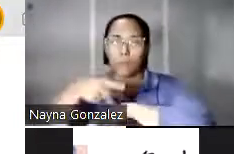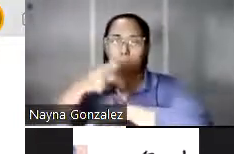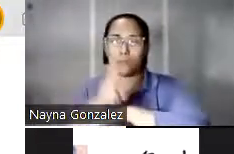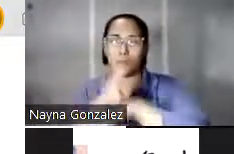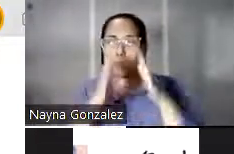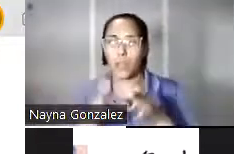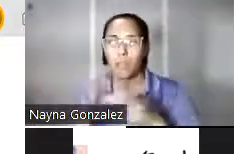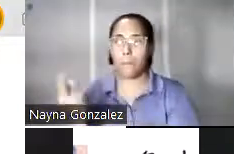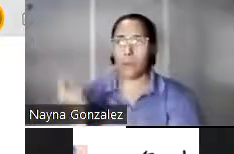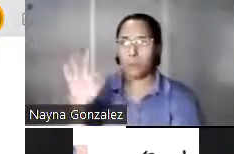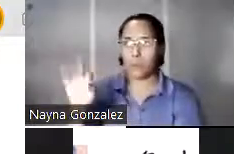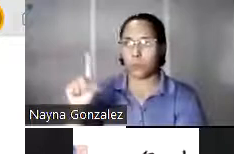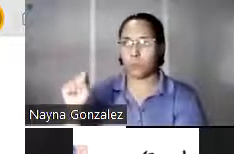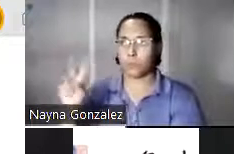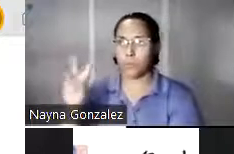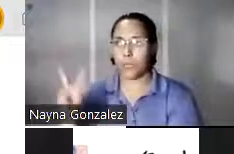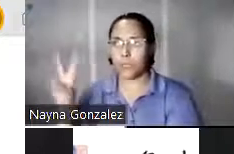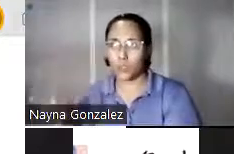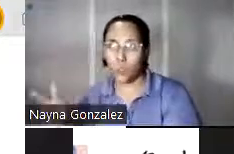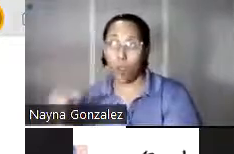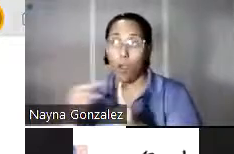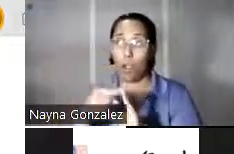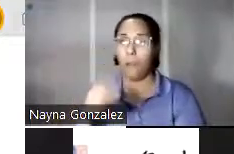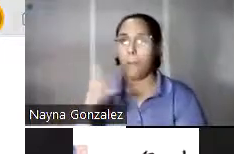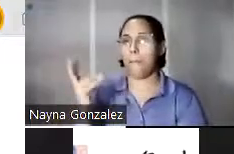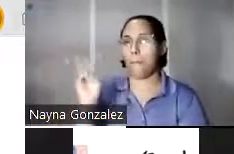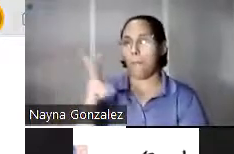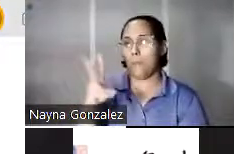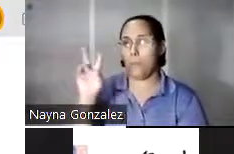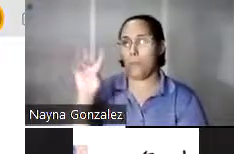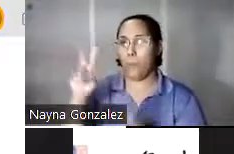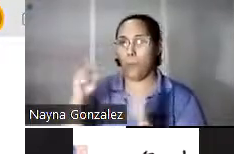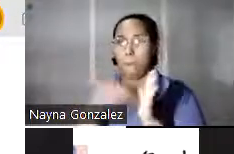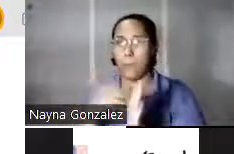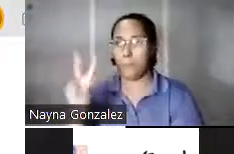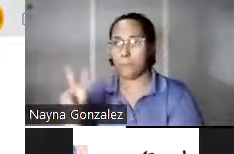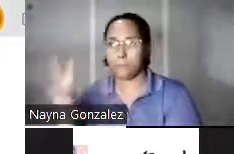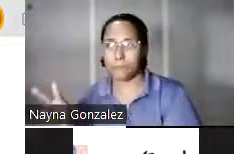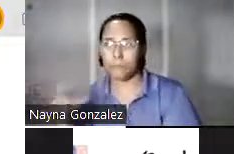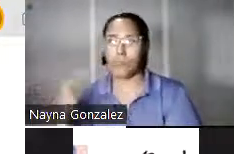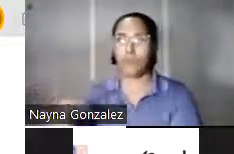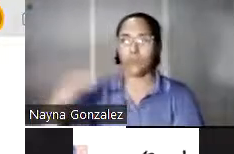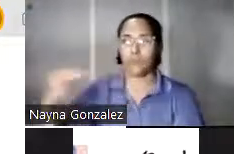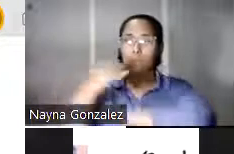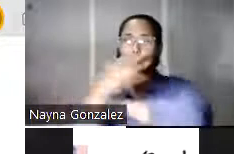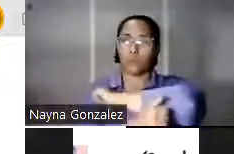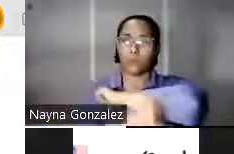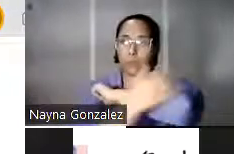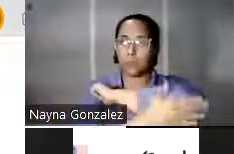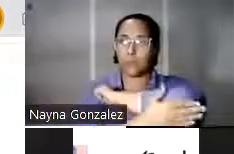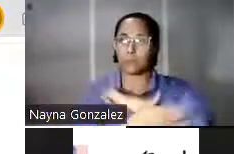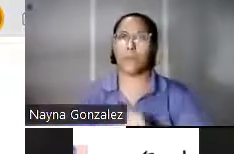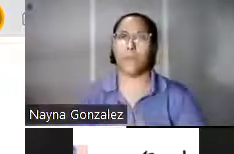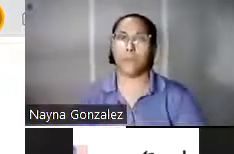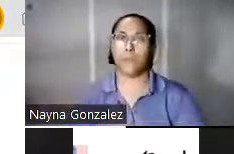1922 a 2022, y el especial momento histórico que vive el país, marcado por los